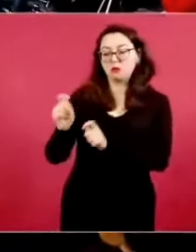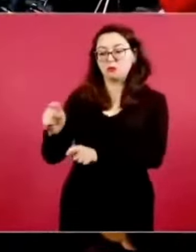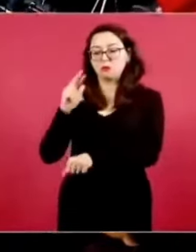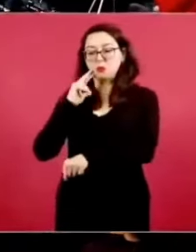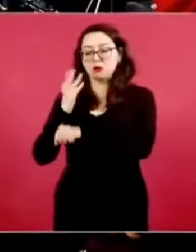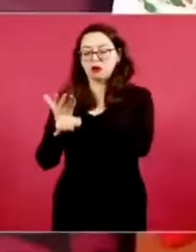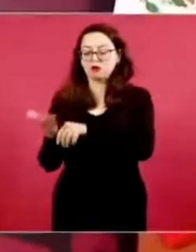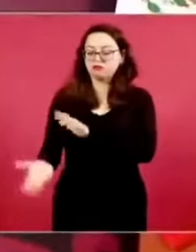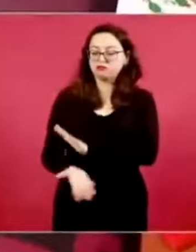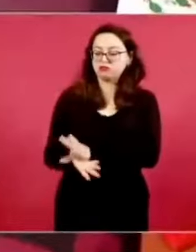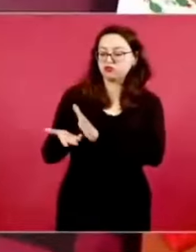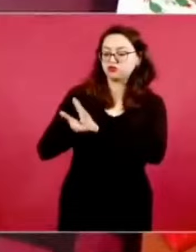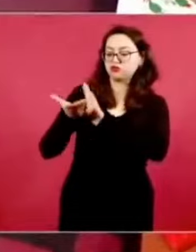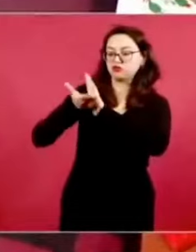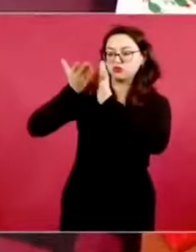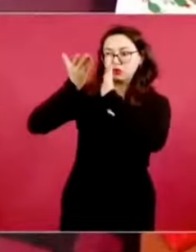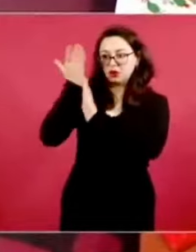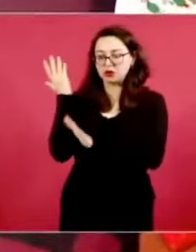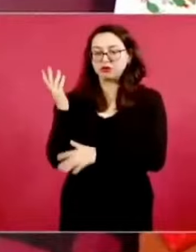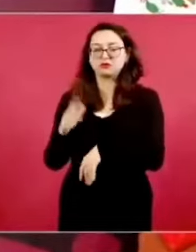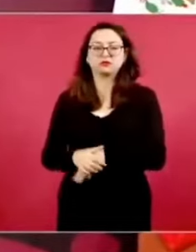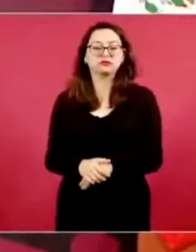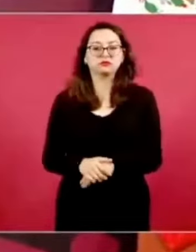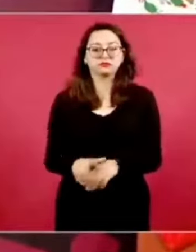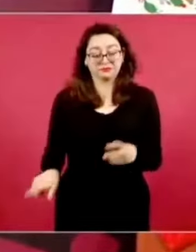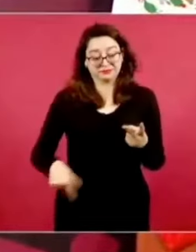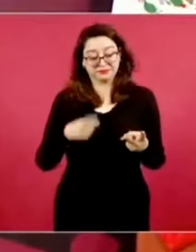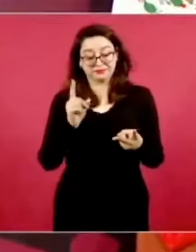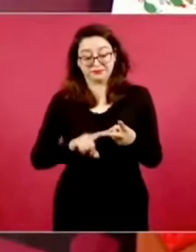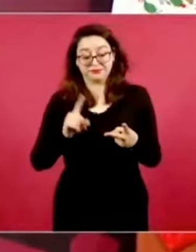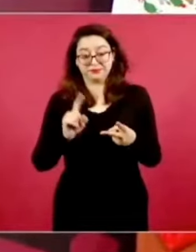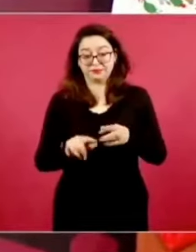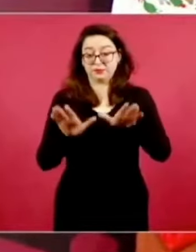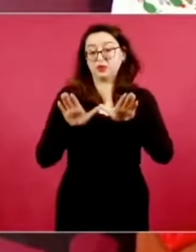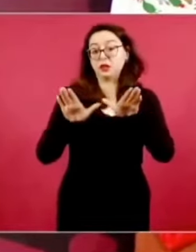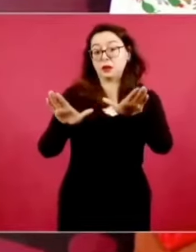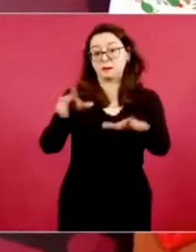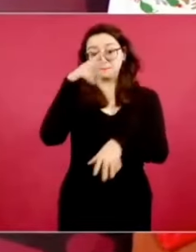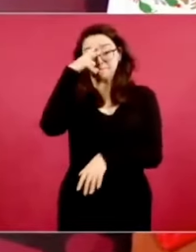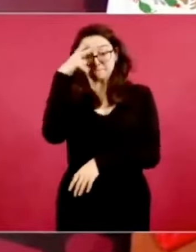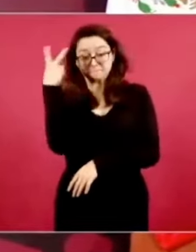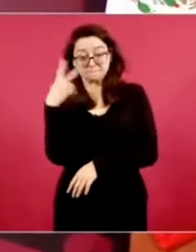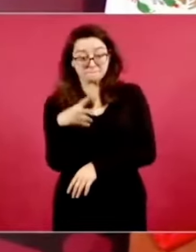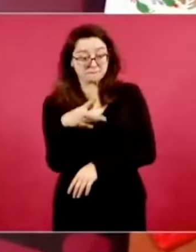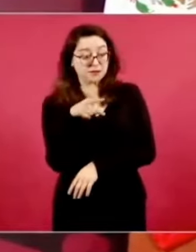mexicana, también no les gusta mucho,